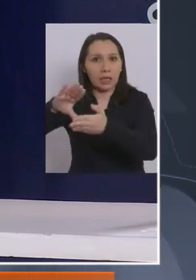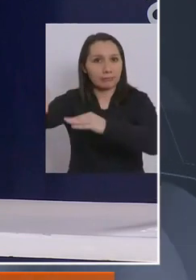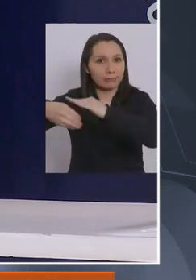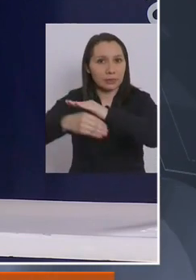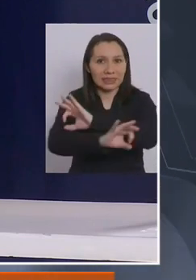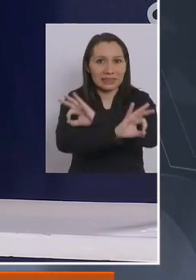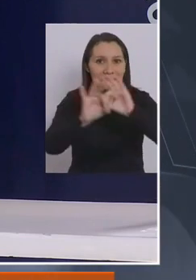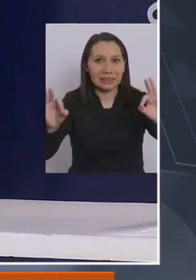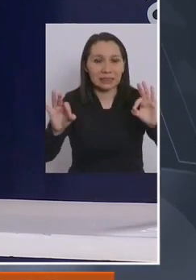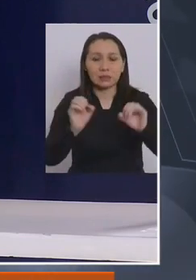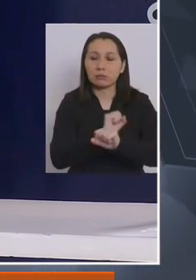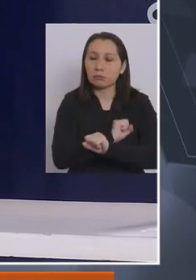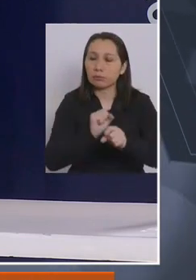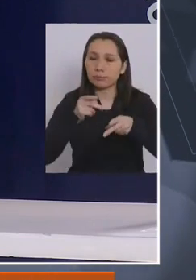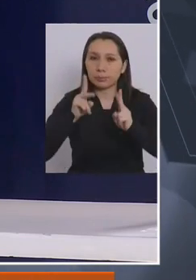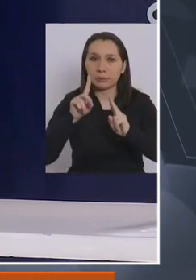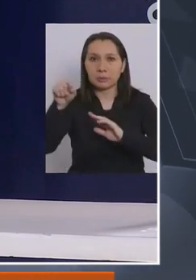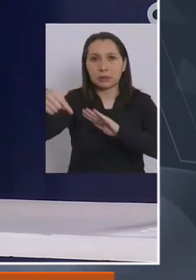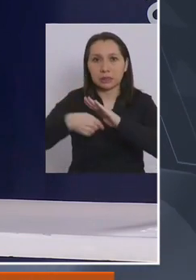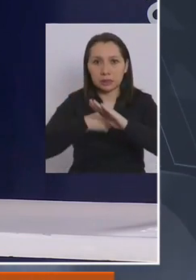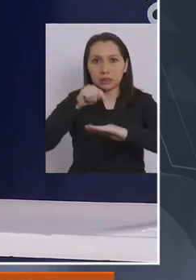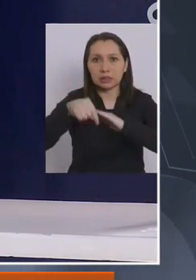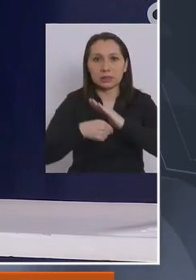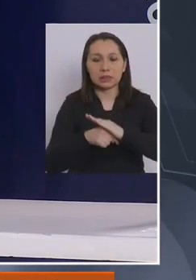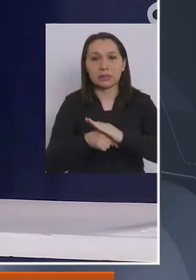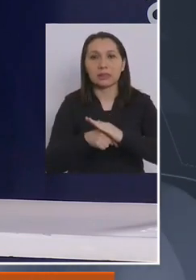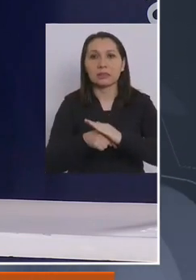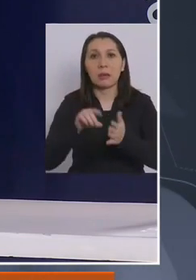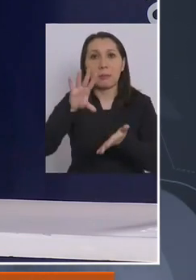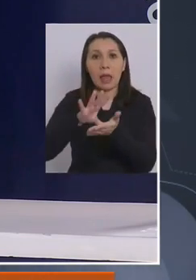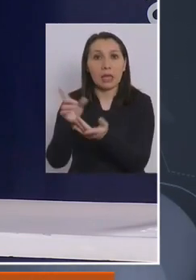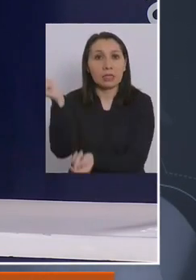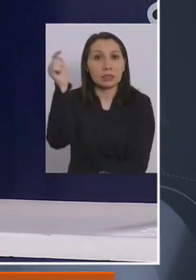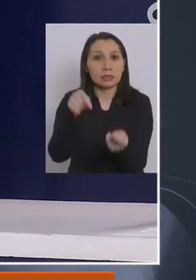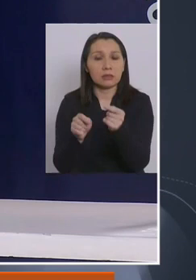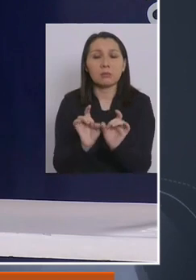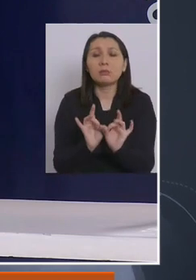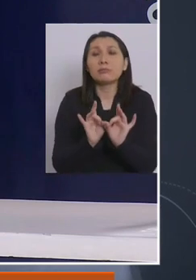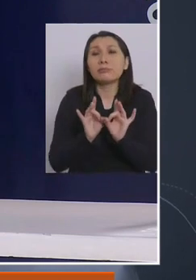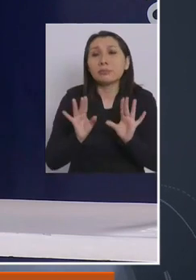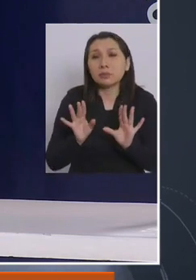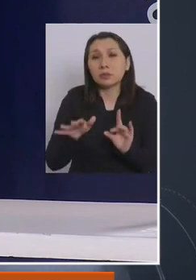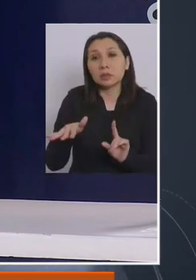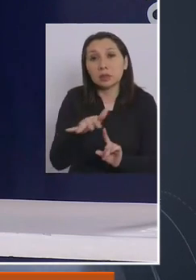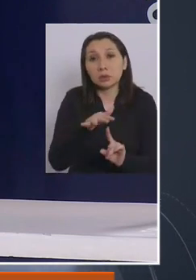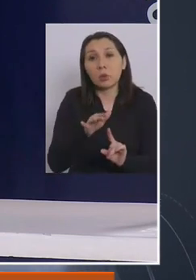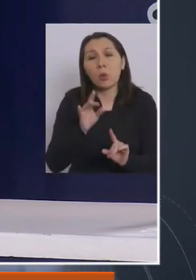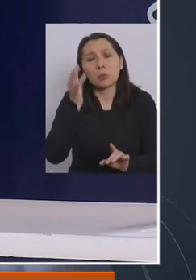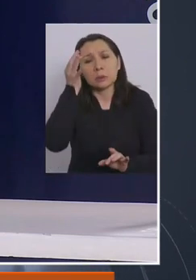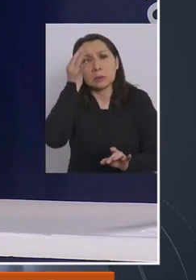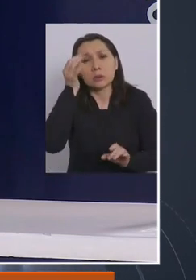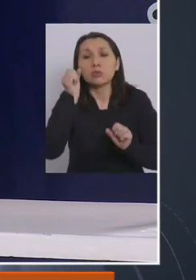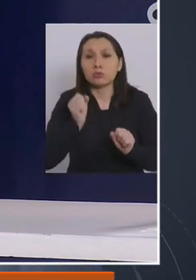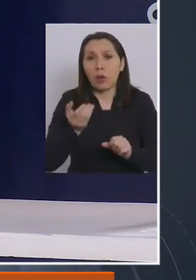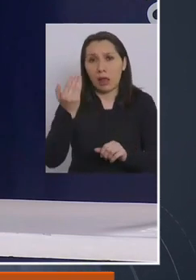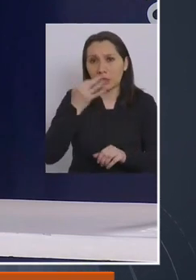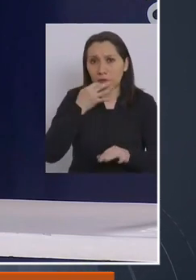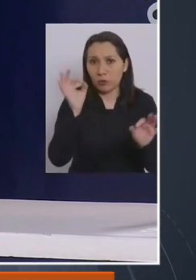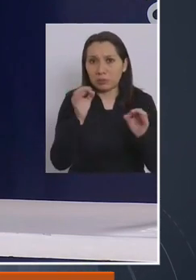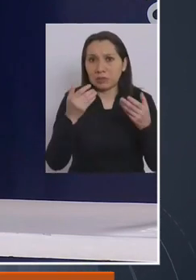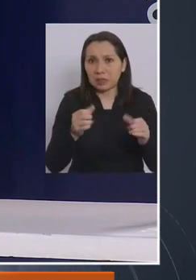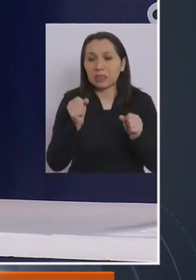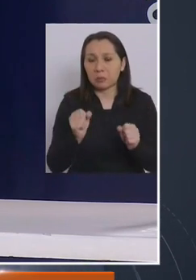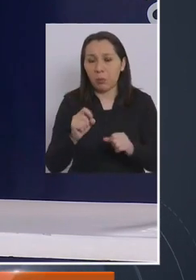y que no se permite la entrada de extranjeros, a no ser que sean las situaciones excepcionales que le he mencionado.